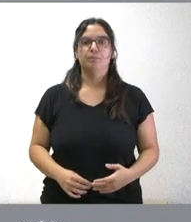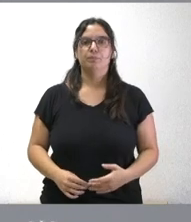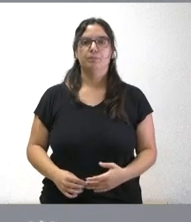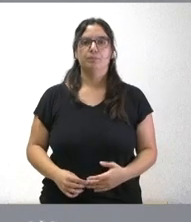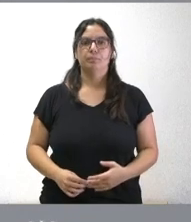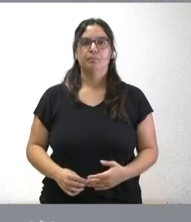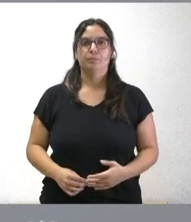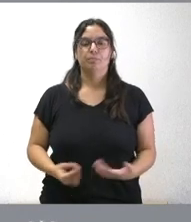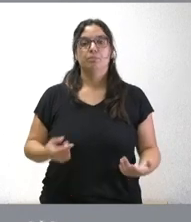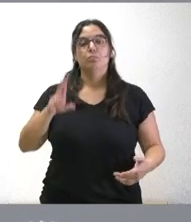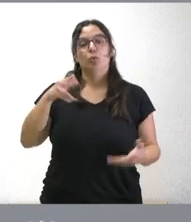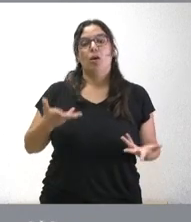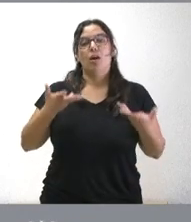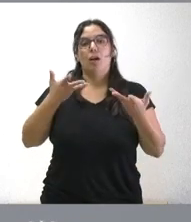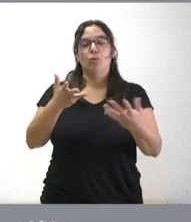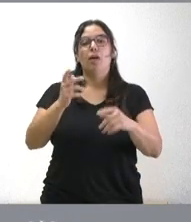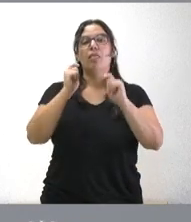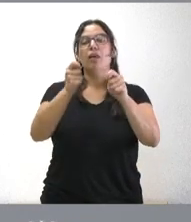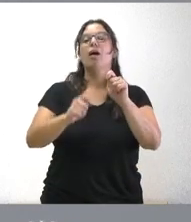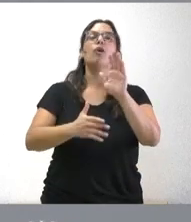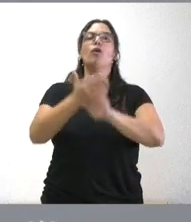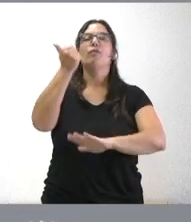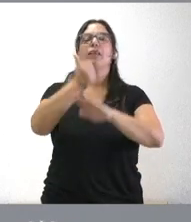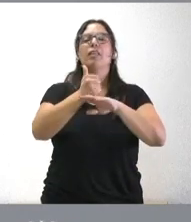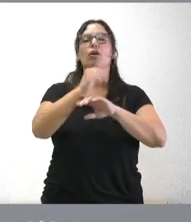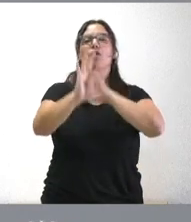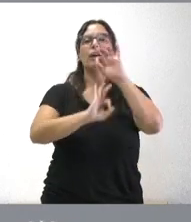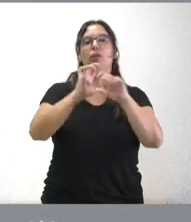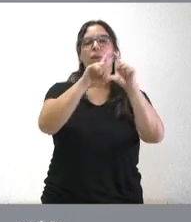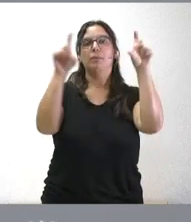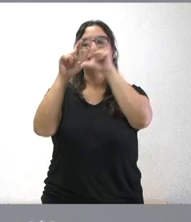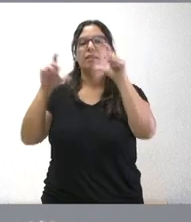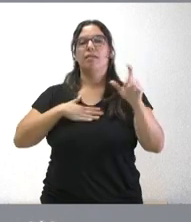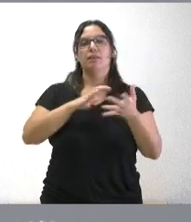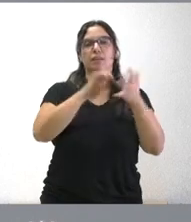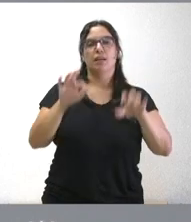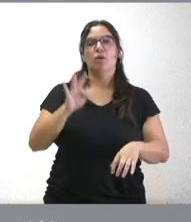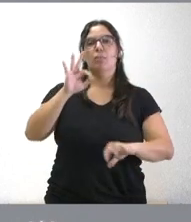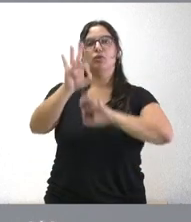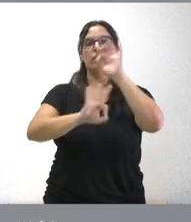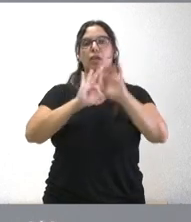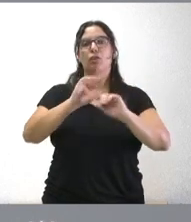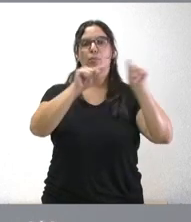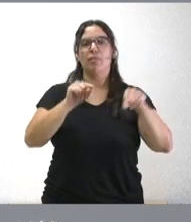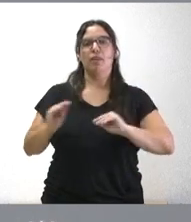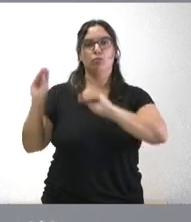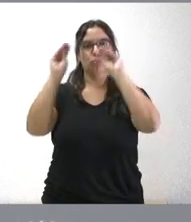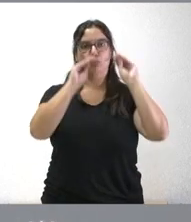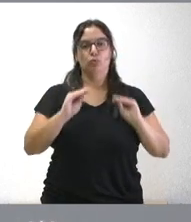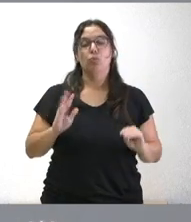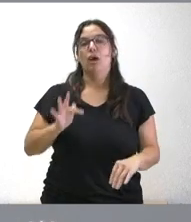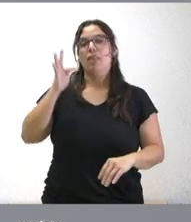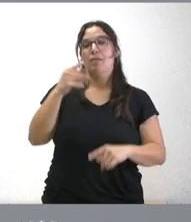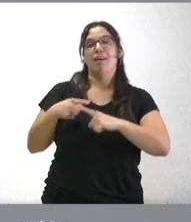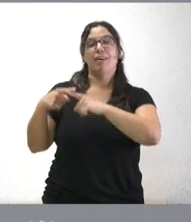Es una ayuda que se otorga a la Confederación de Organizaciones Empresariales de Castilla y León y a sus organizaciones provinciales. Tienen ustedes, además, la